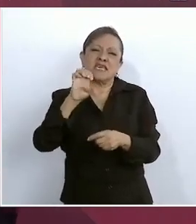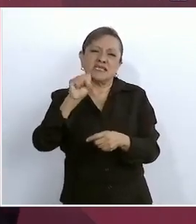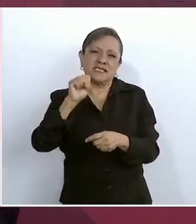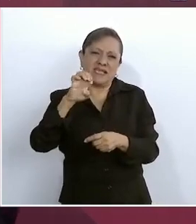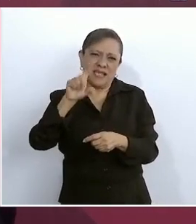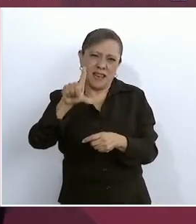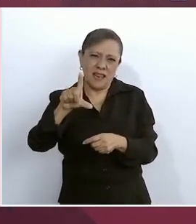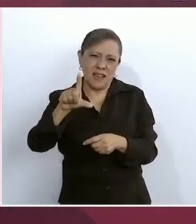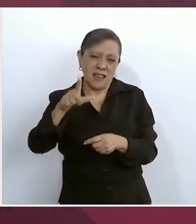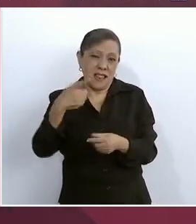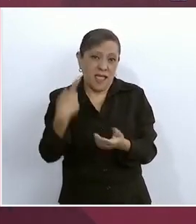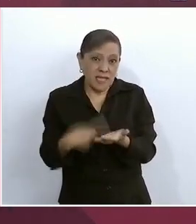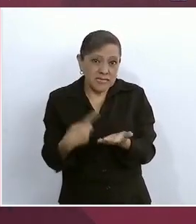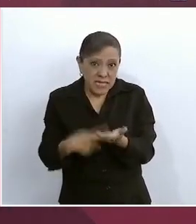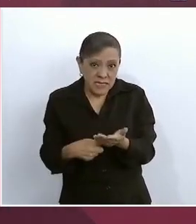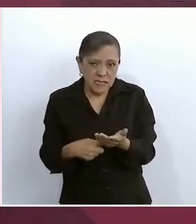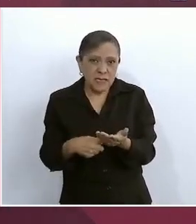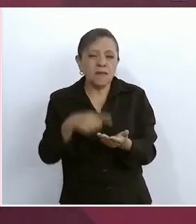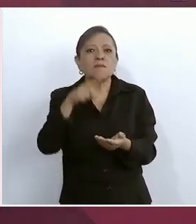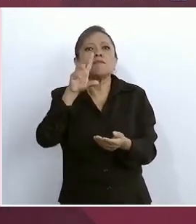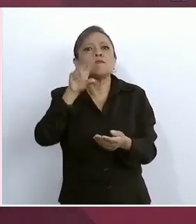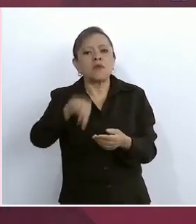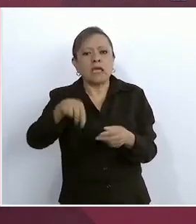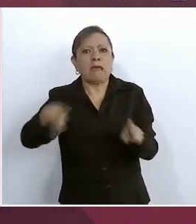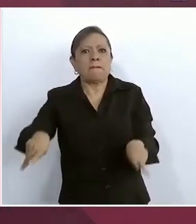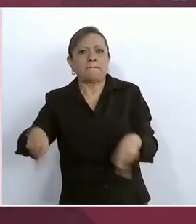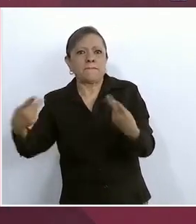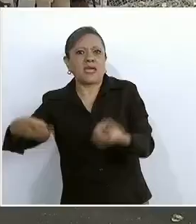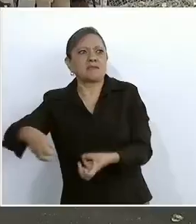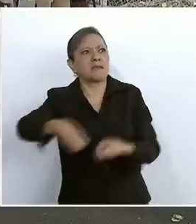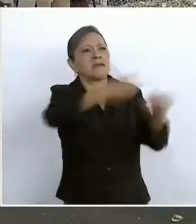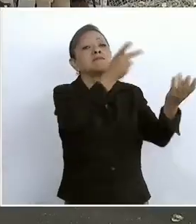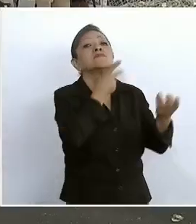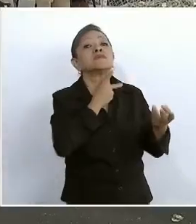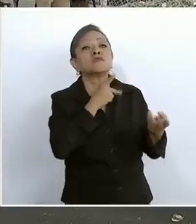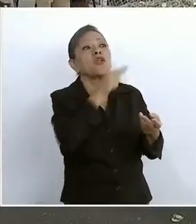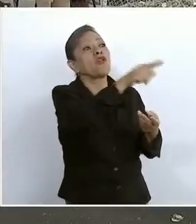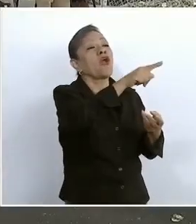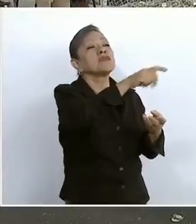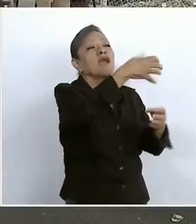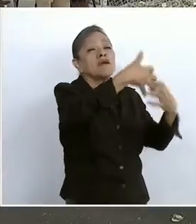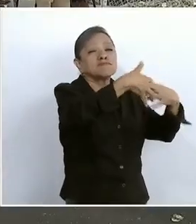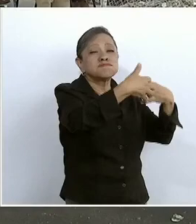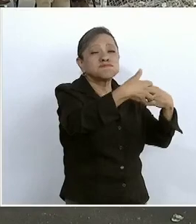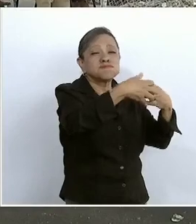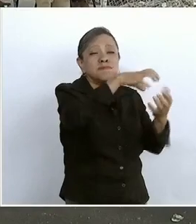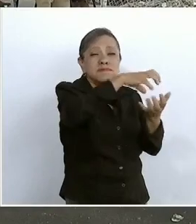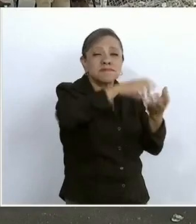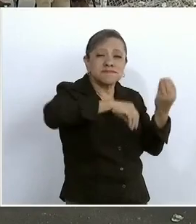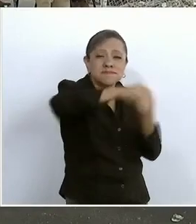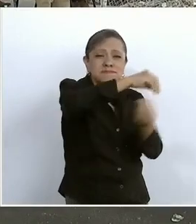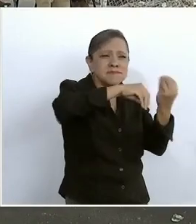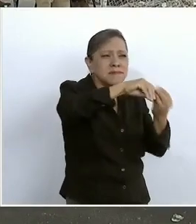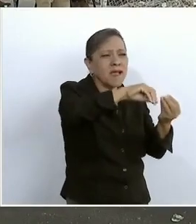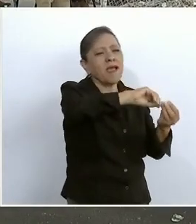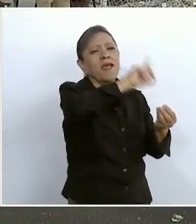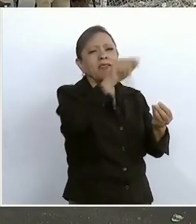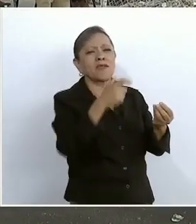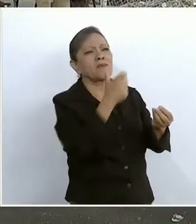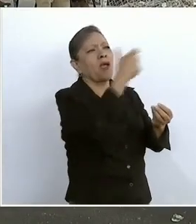estos combustibles en el extranjero. Decían que estábamos equivocados,